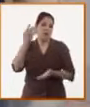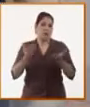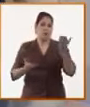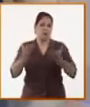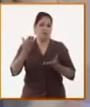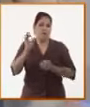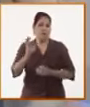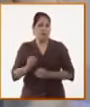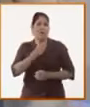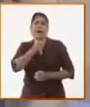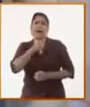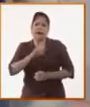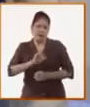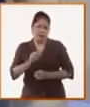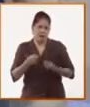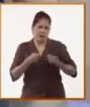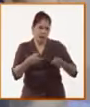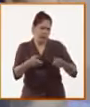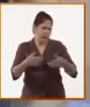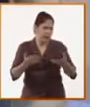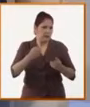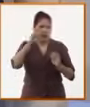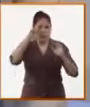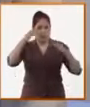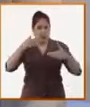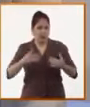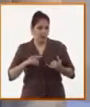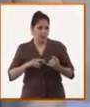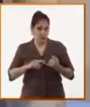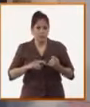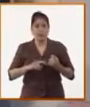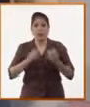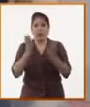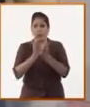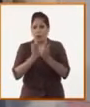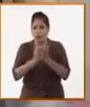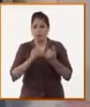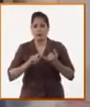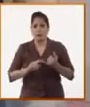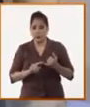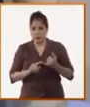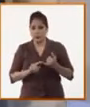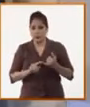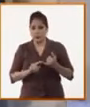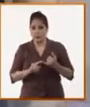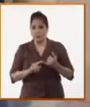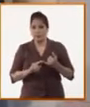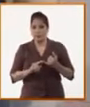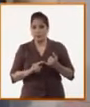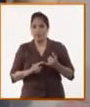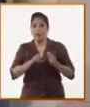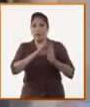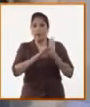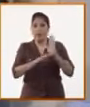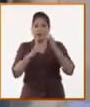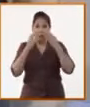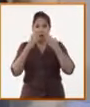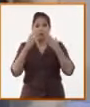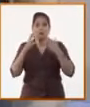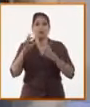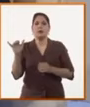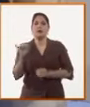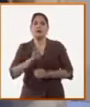hablando del sector de la salud, de la educación, con medidas tan importantes que además